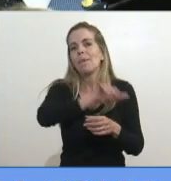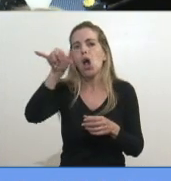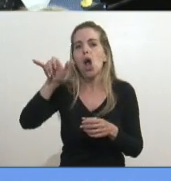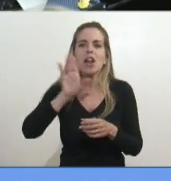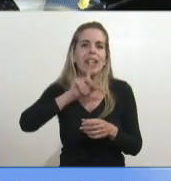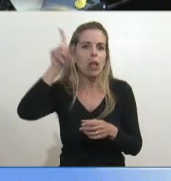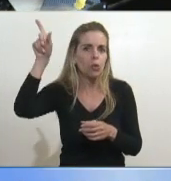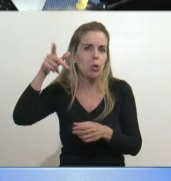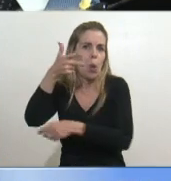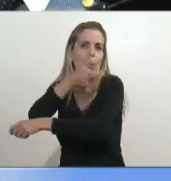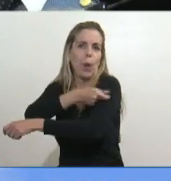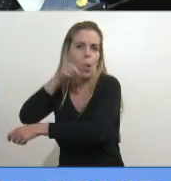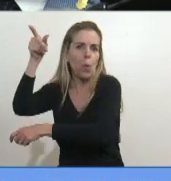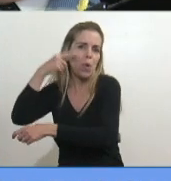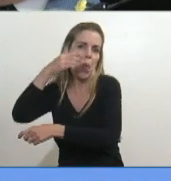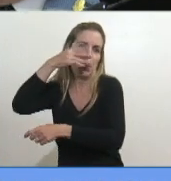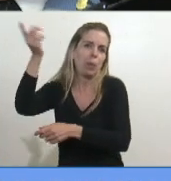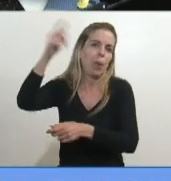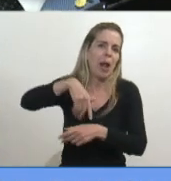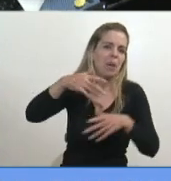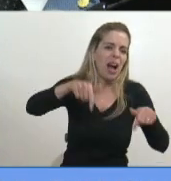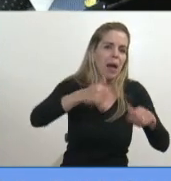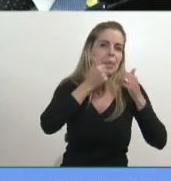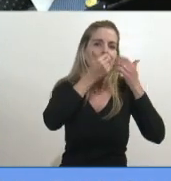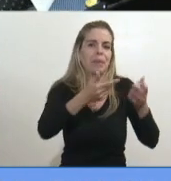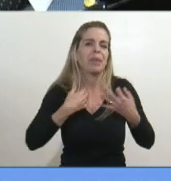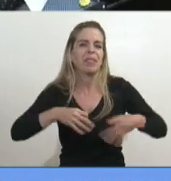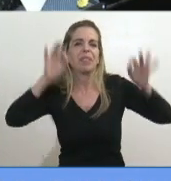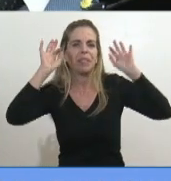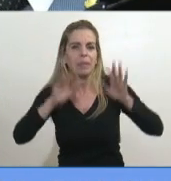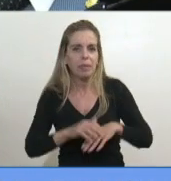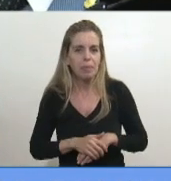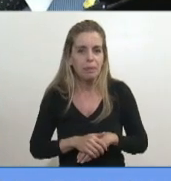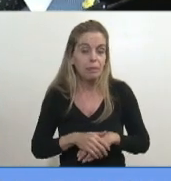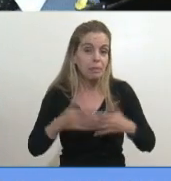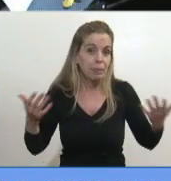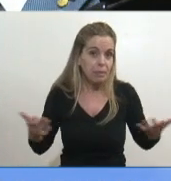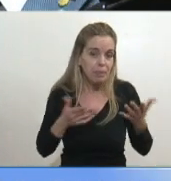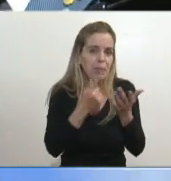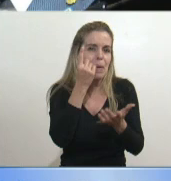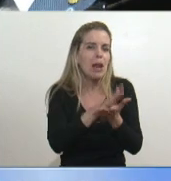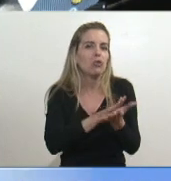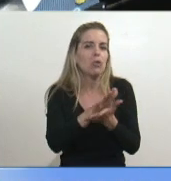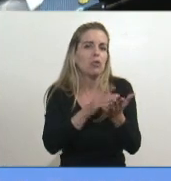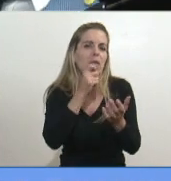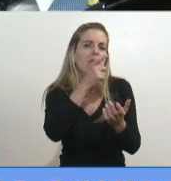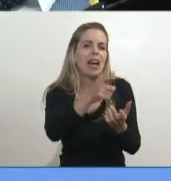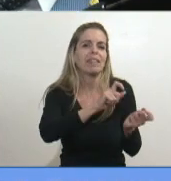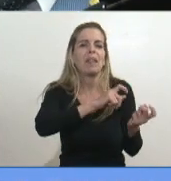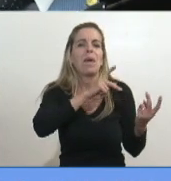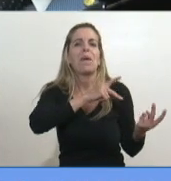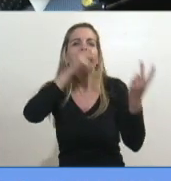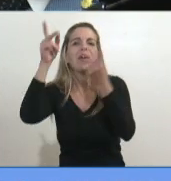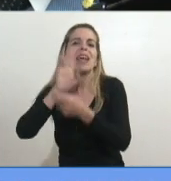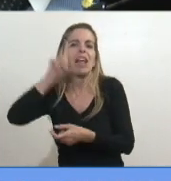como sobremonte, ¿verdad? Salve, sí, quien pueda. Agarramos, en vez de ser la carreta, tomamos el primer jet, y, no, tuvo un encuentro,